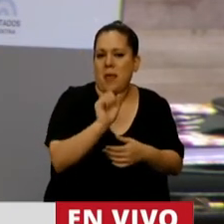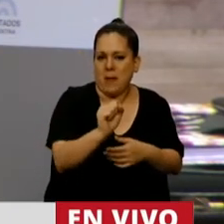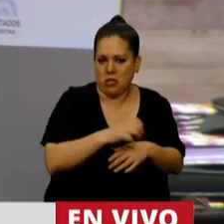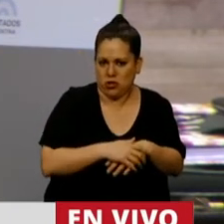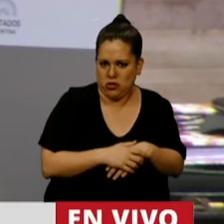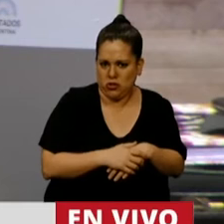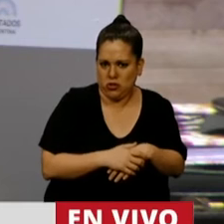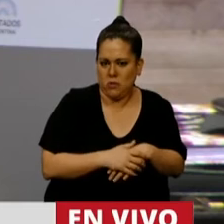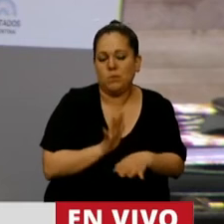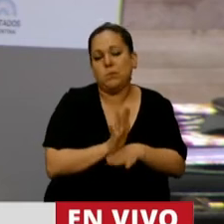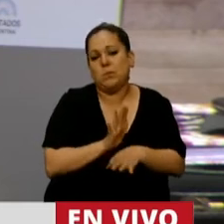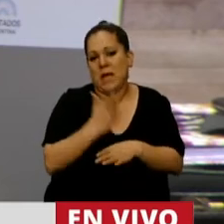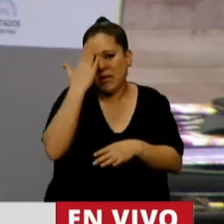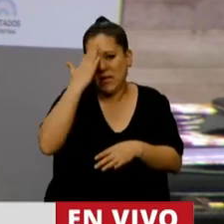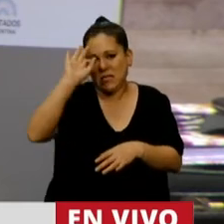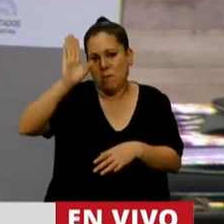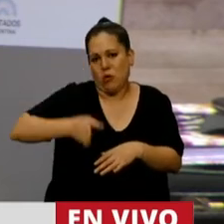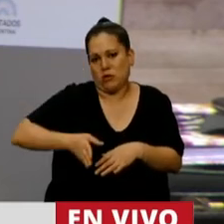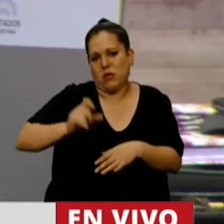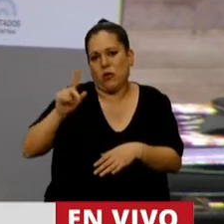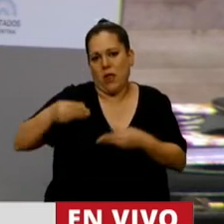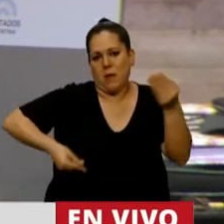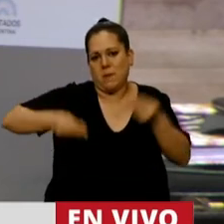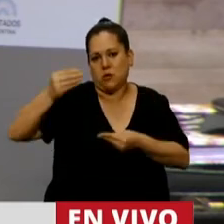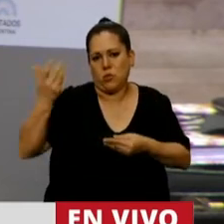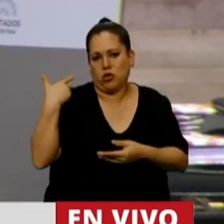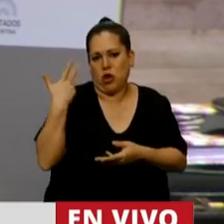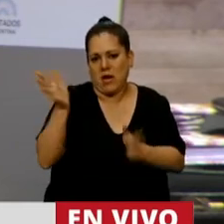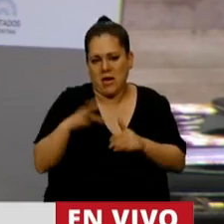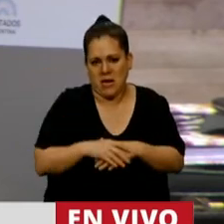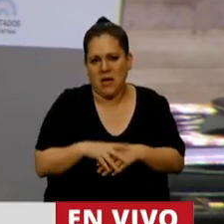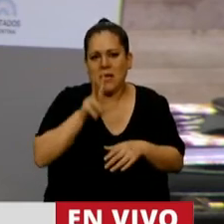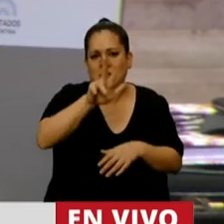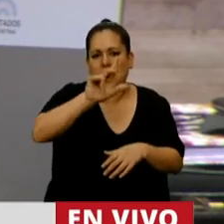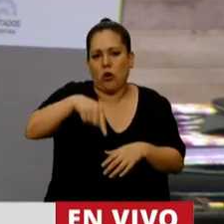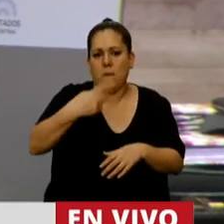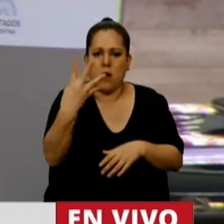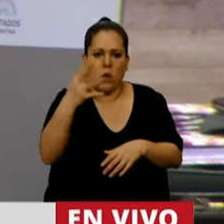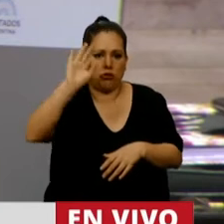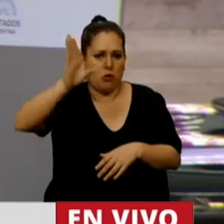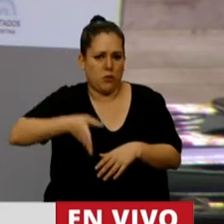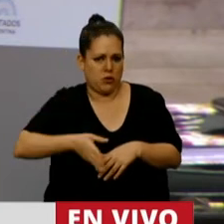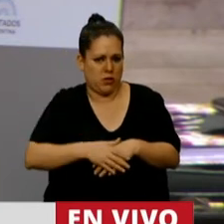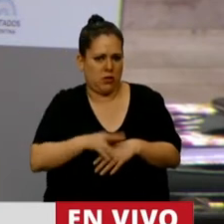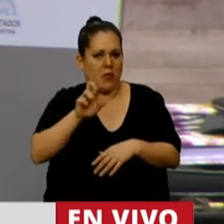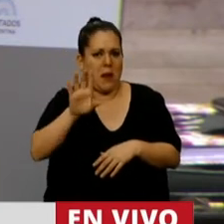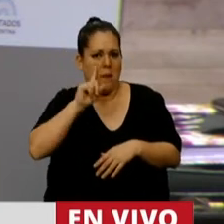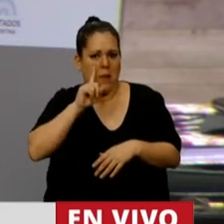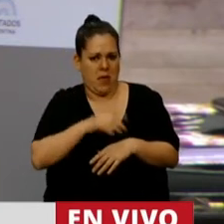,2% del presupuesto nacional total y representa el 3,4% del Producto Bruto Interno.